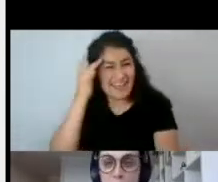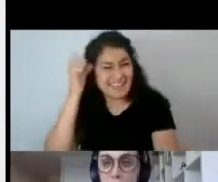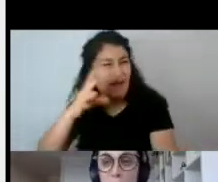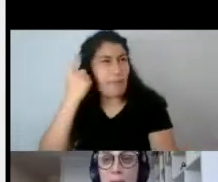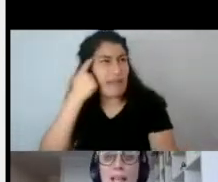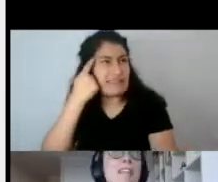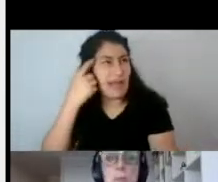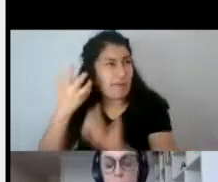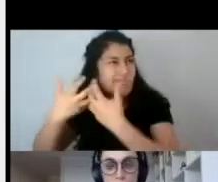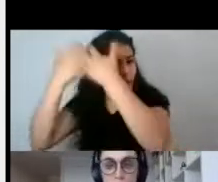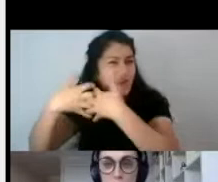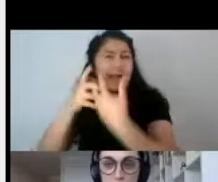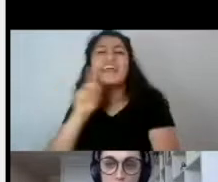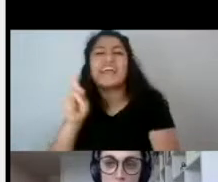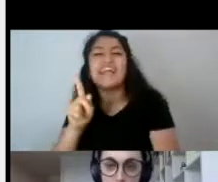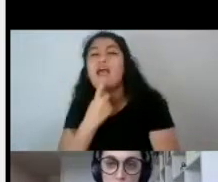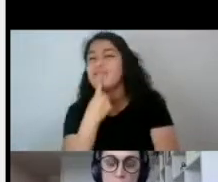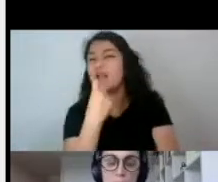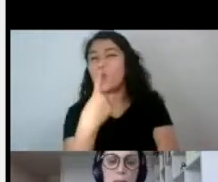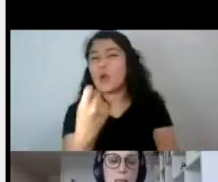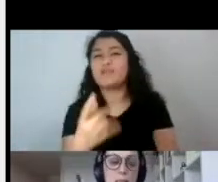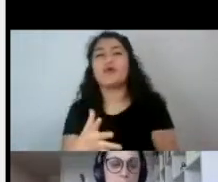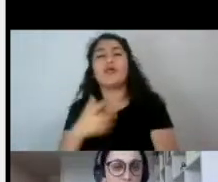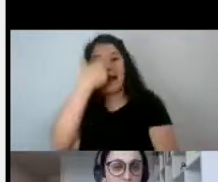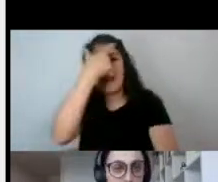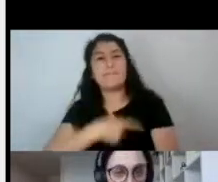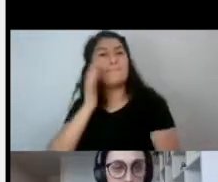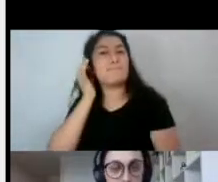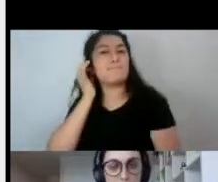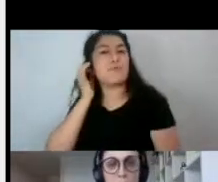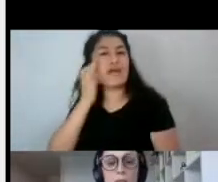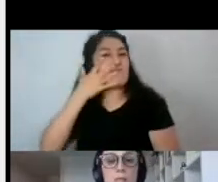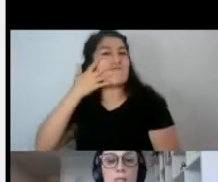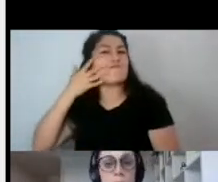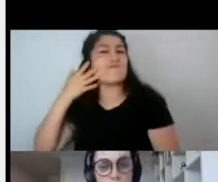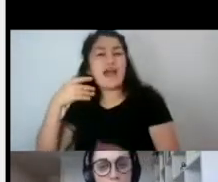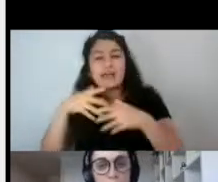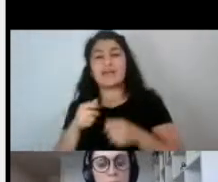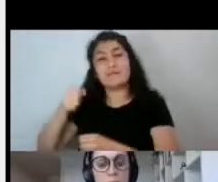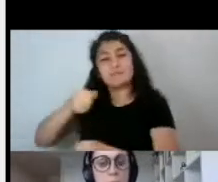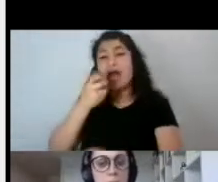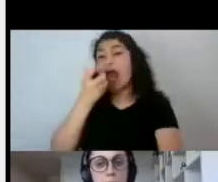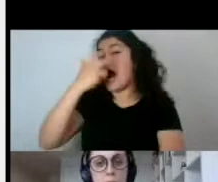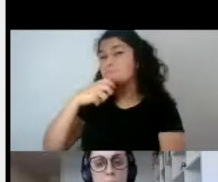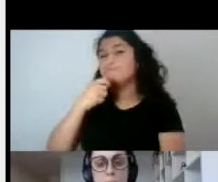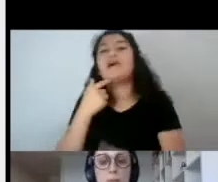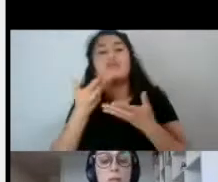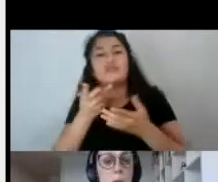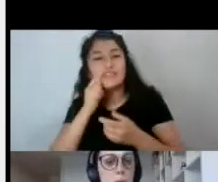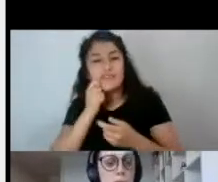en Blancanieves, por ejemplo, ¿cierto? O sea, hay ciertos símbolos que asociamos a determinados,